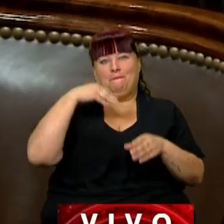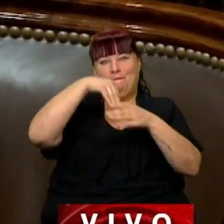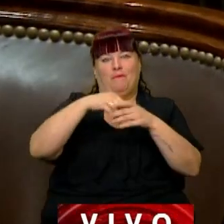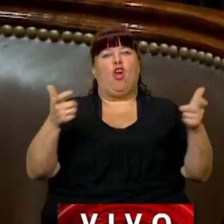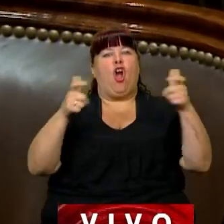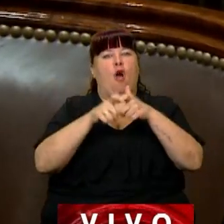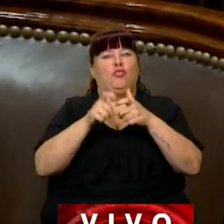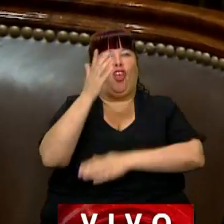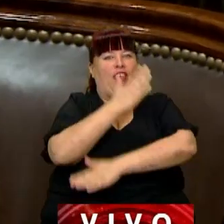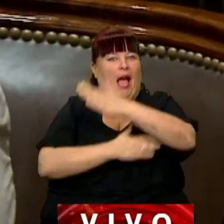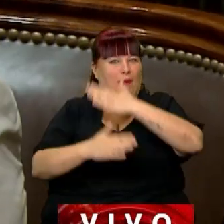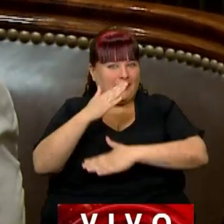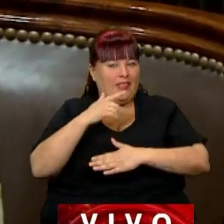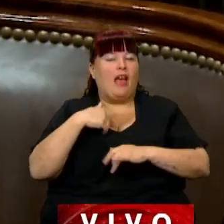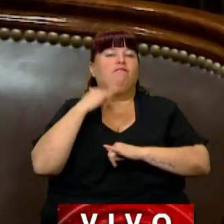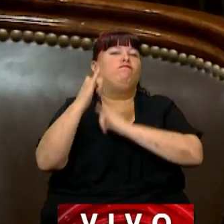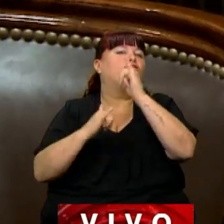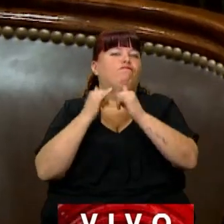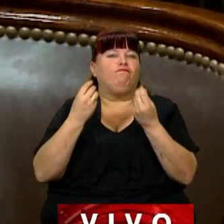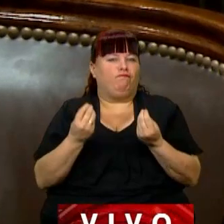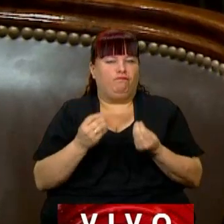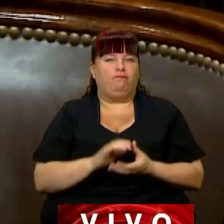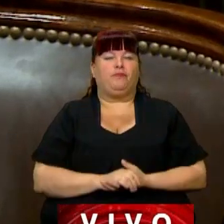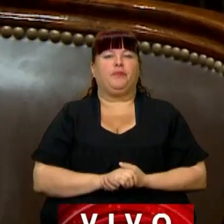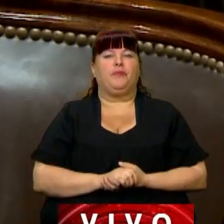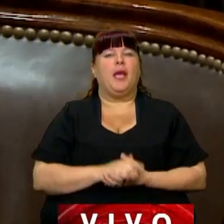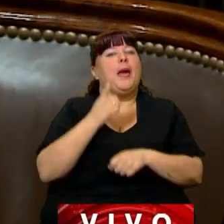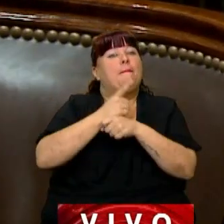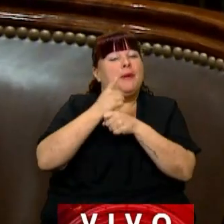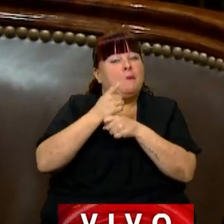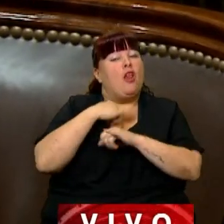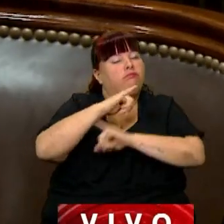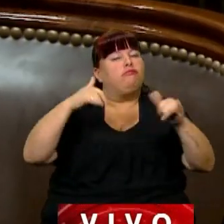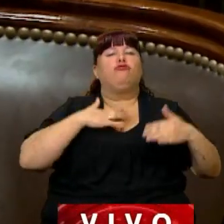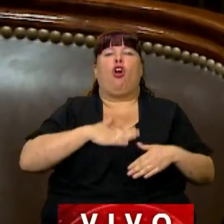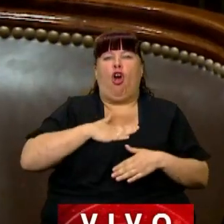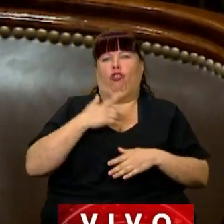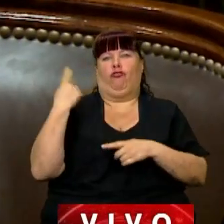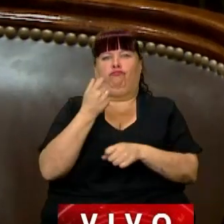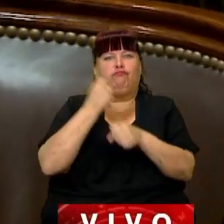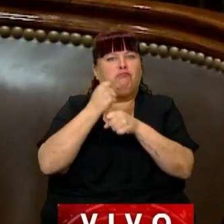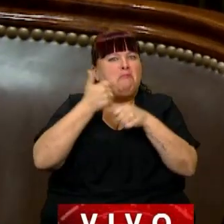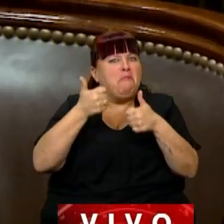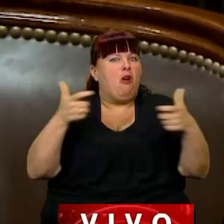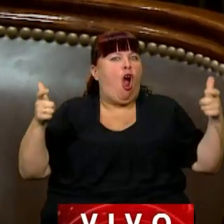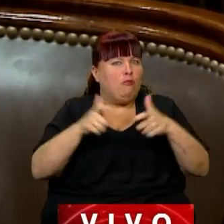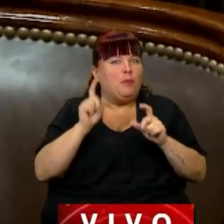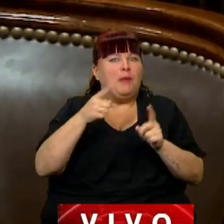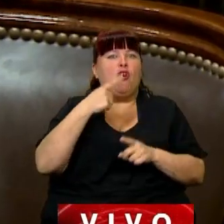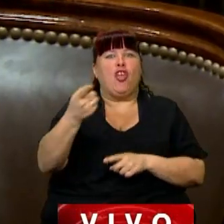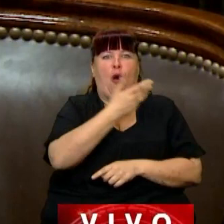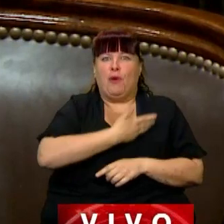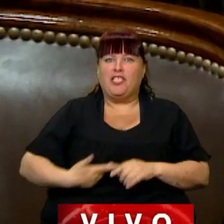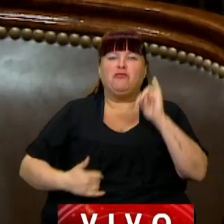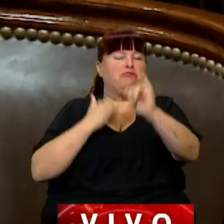Comisión de Discapacidad decir que antes que nada celebro que hayamos trabajado también en la Comisión, como lo dijo su